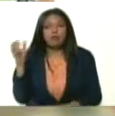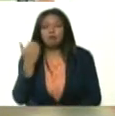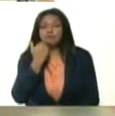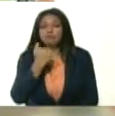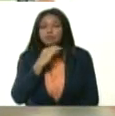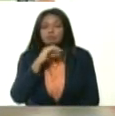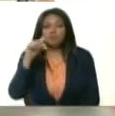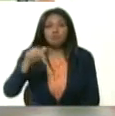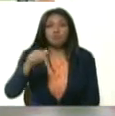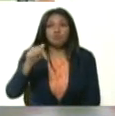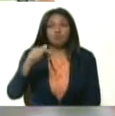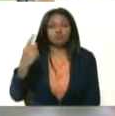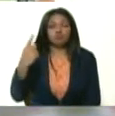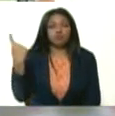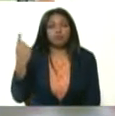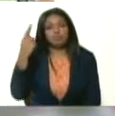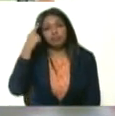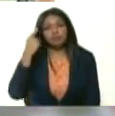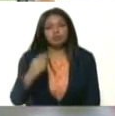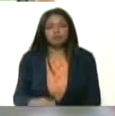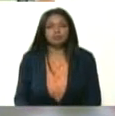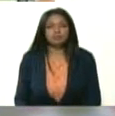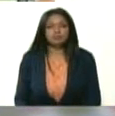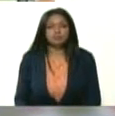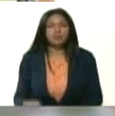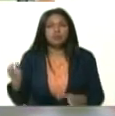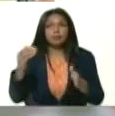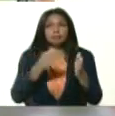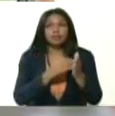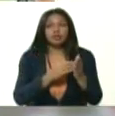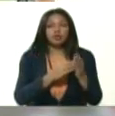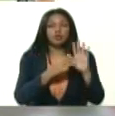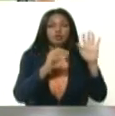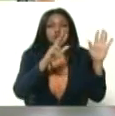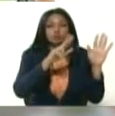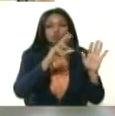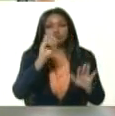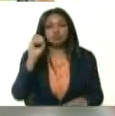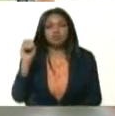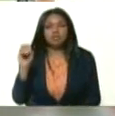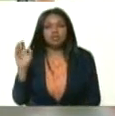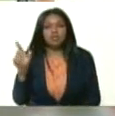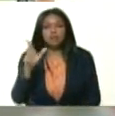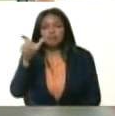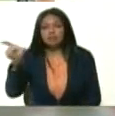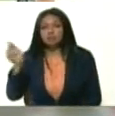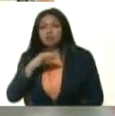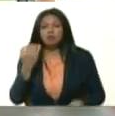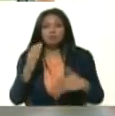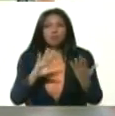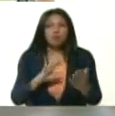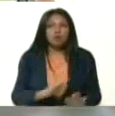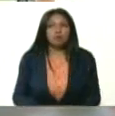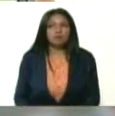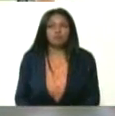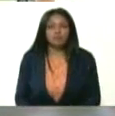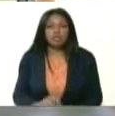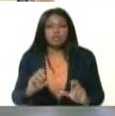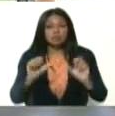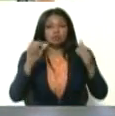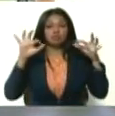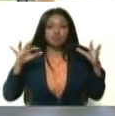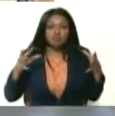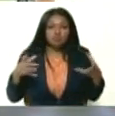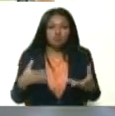Hoy, en un solo día, tenido 1.875 fallecidos. Es el récord, desde que empezó la